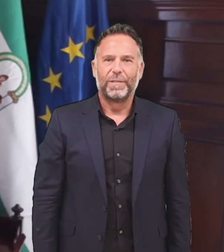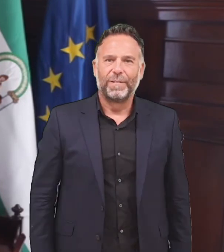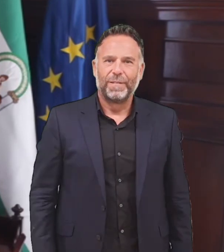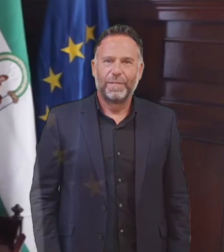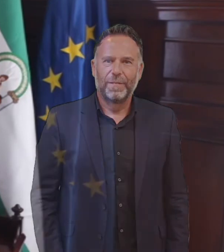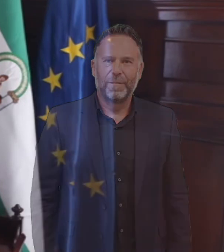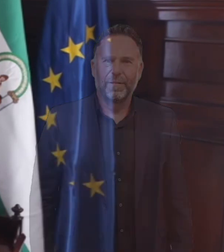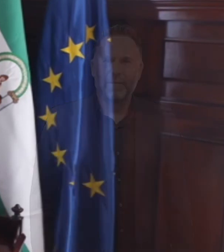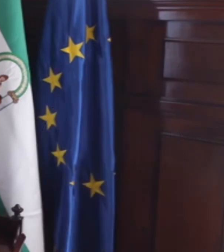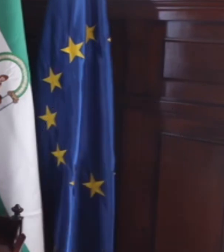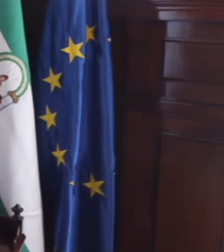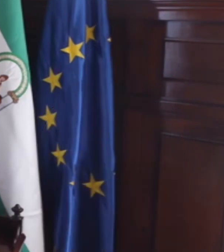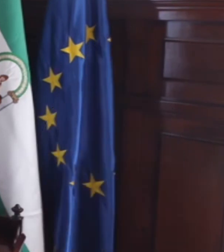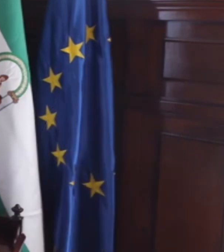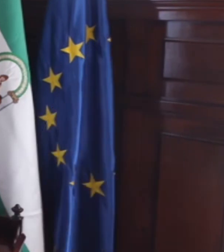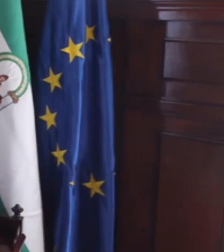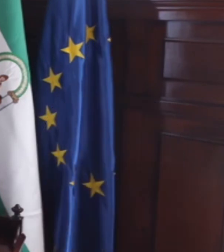en el éxito de la misma. Gracias por vuestro esfuerzo.